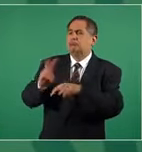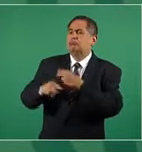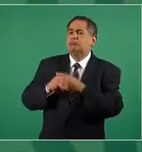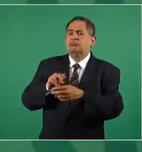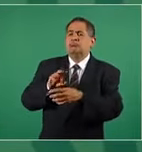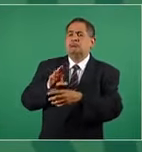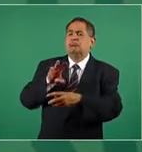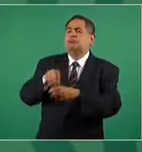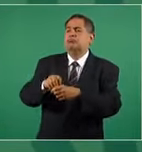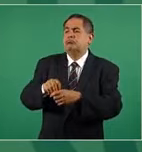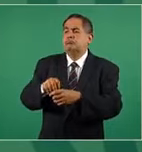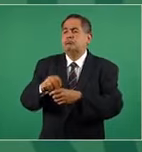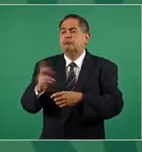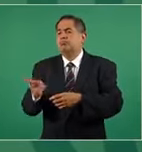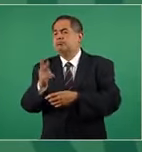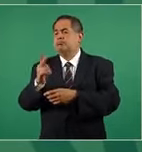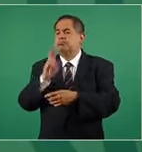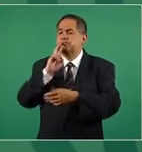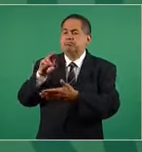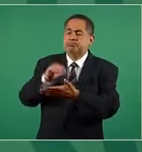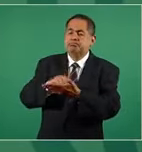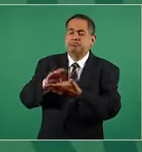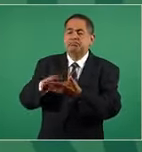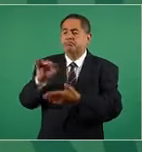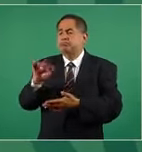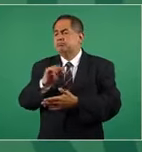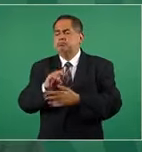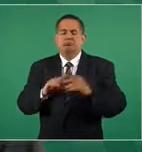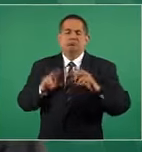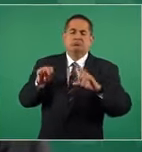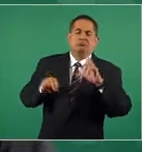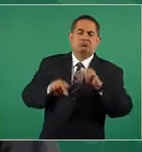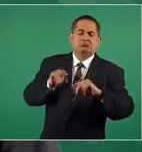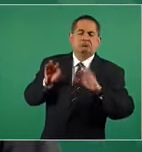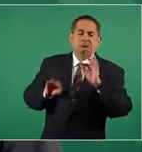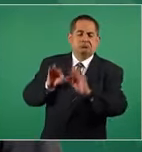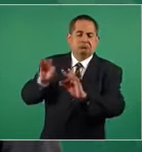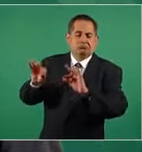tratando de justificar que no participara la gente en la consulta.